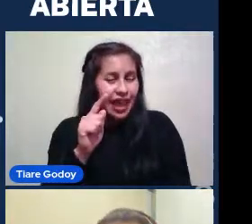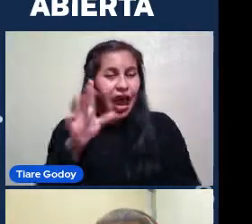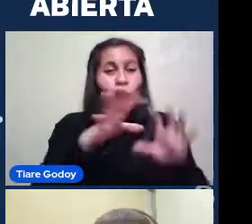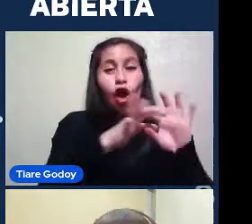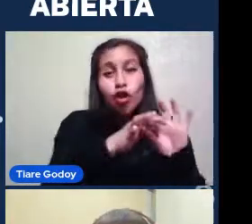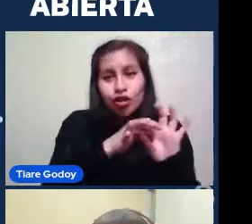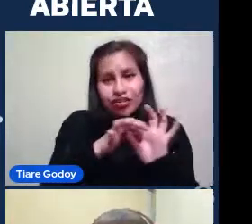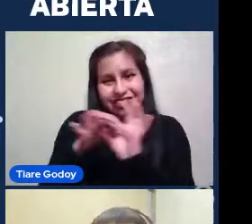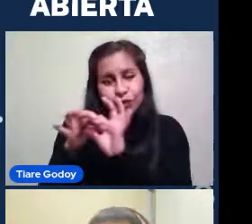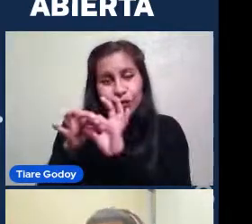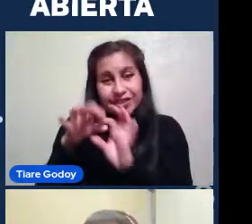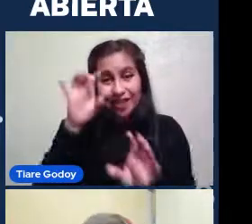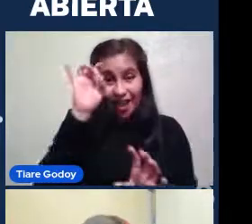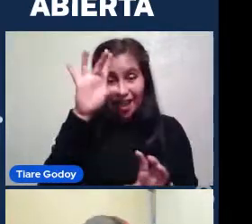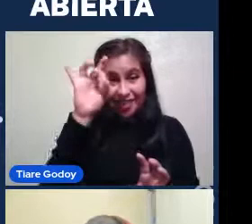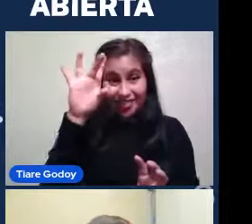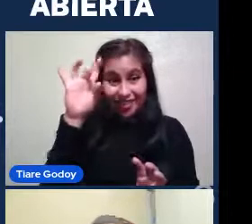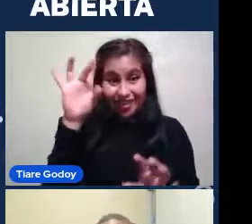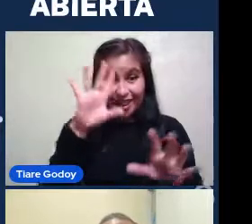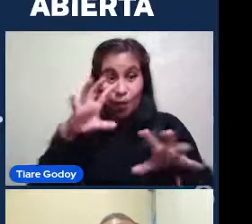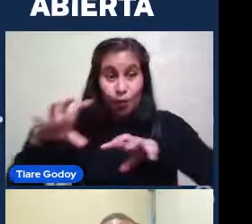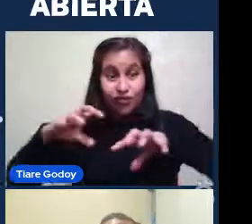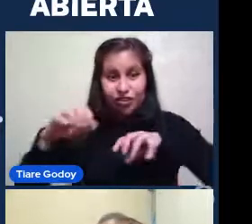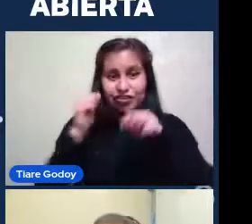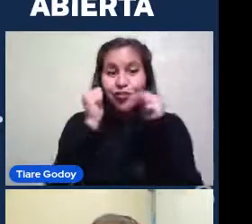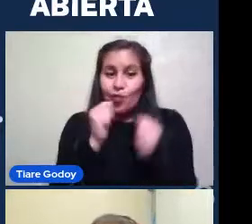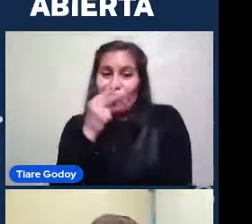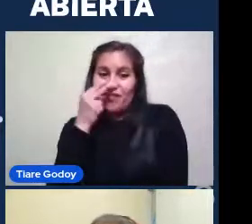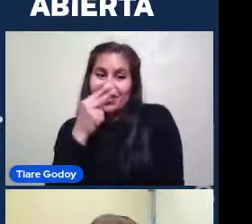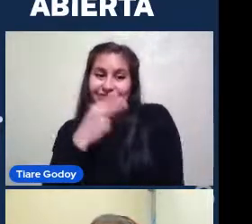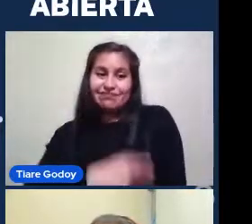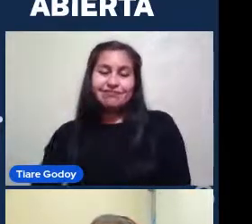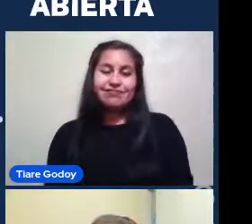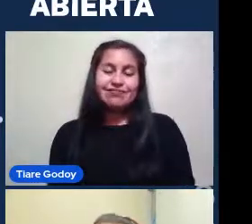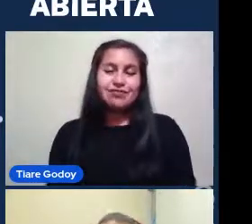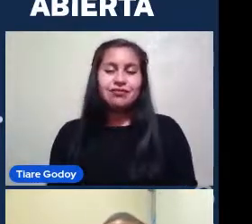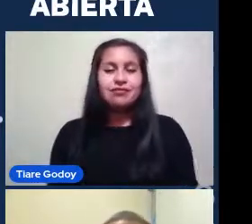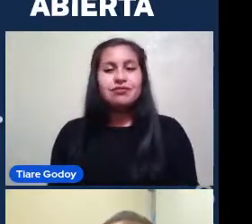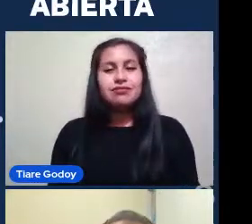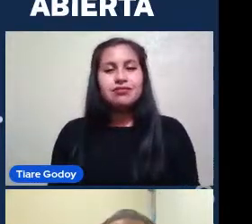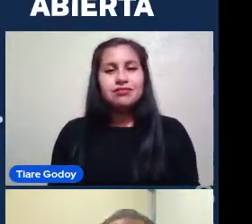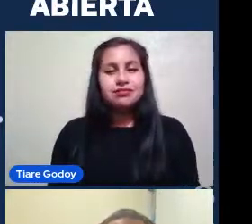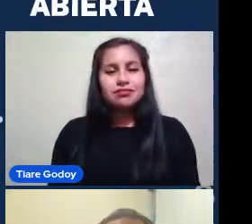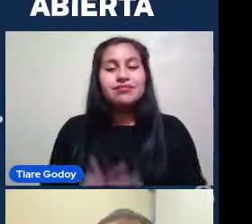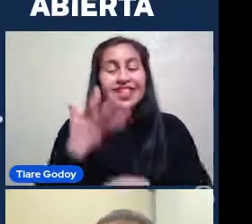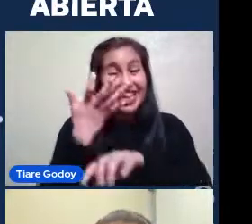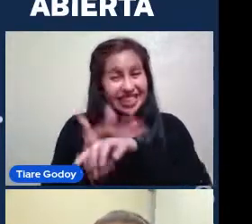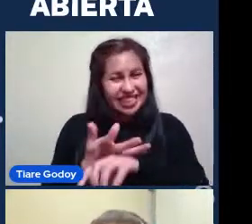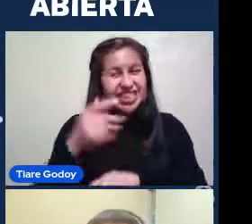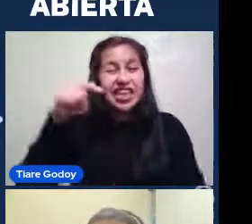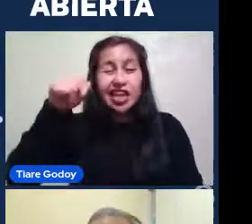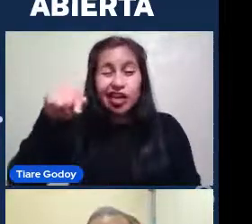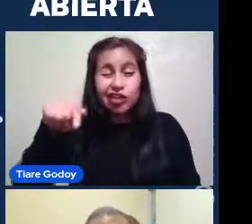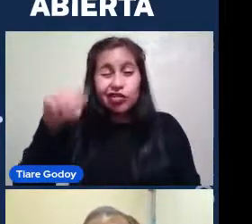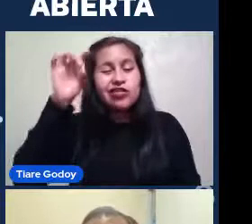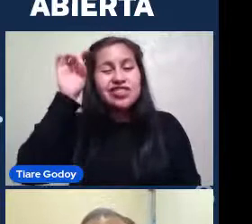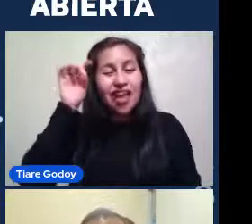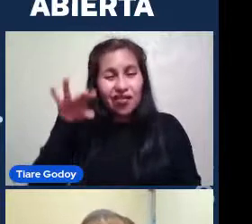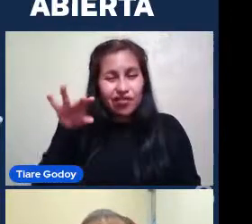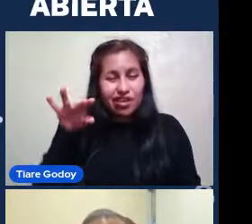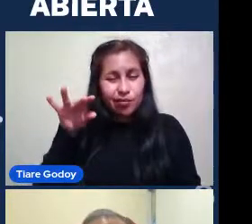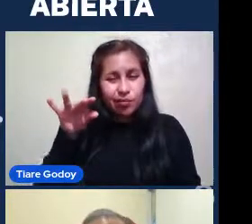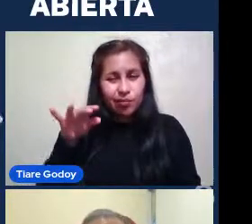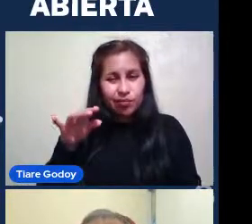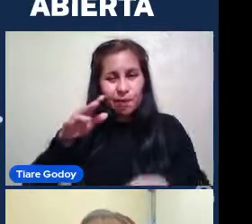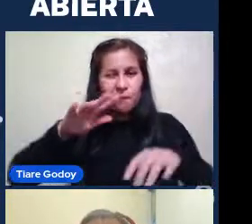La estrella Girando La estrella Moviéndose Sabemos Que existe Este comportamiento Desde más o menos